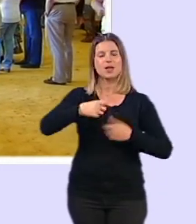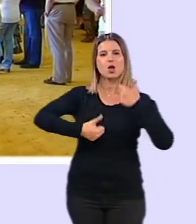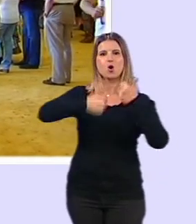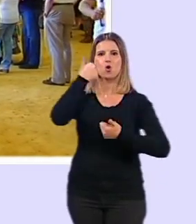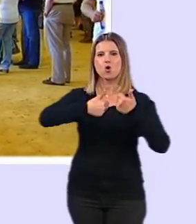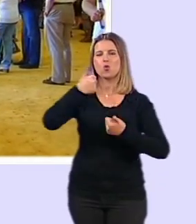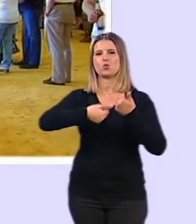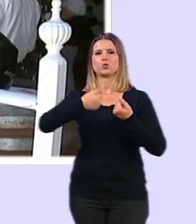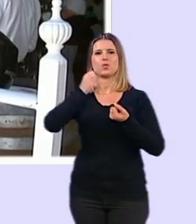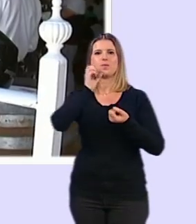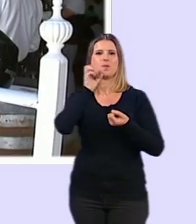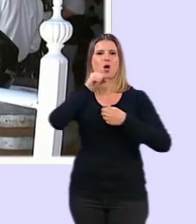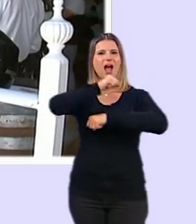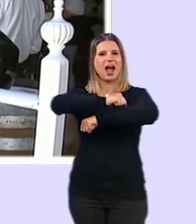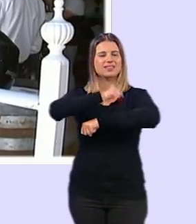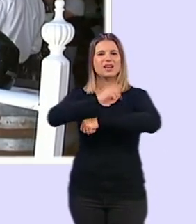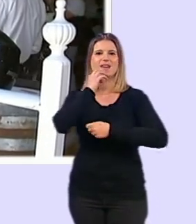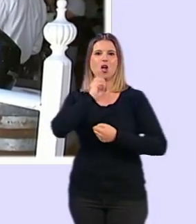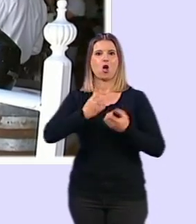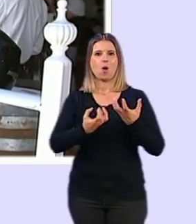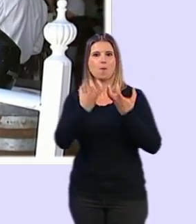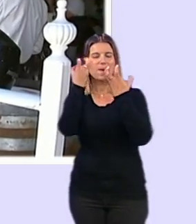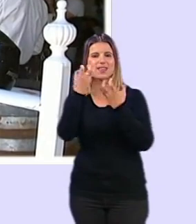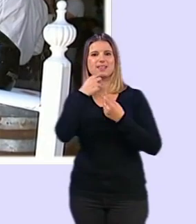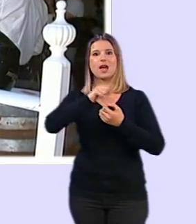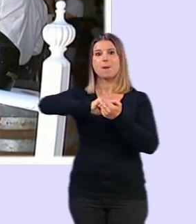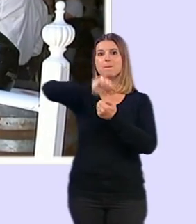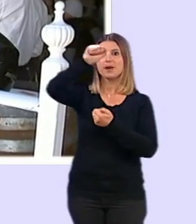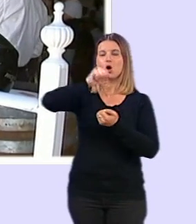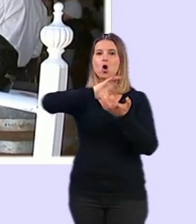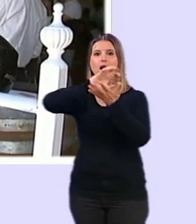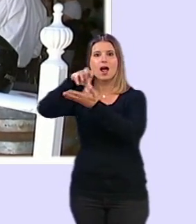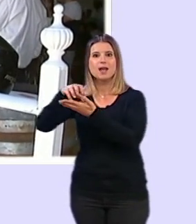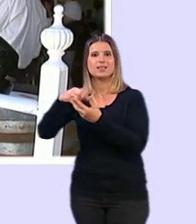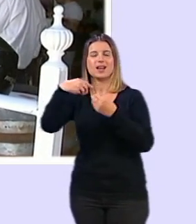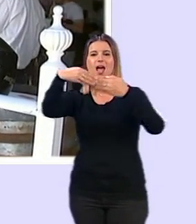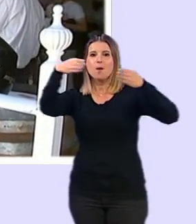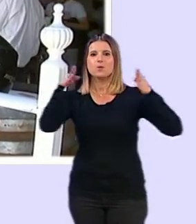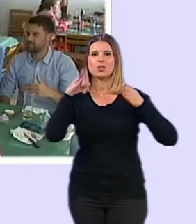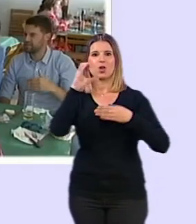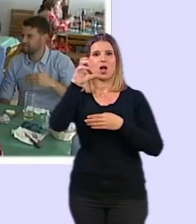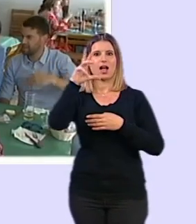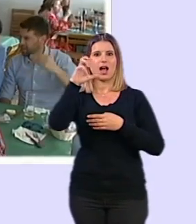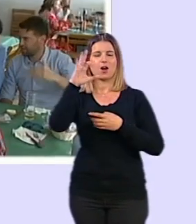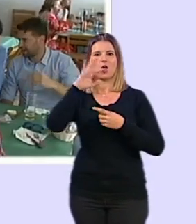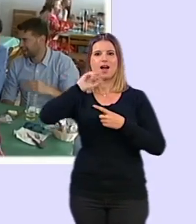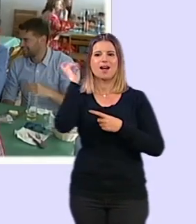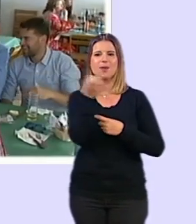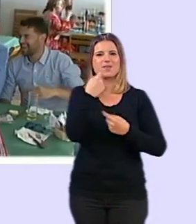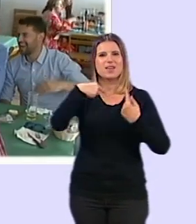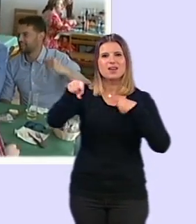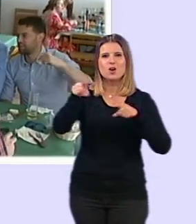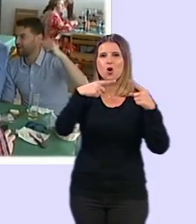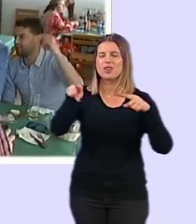de altares o macetas, el pregón del casetero, la exposición de quintillas y carocas, los conciertos y actividades en el patio del